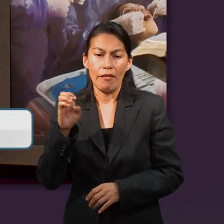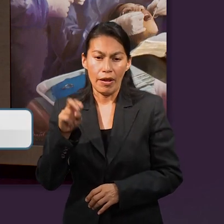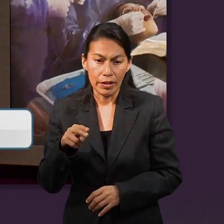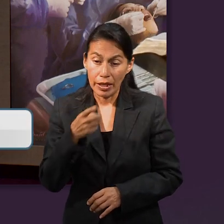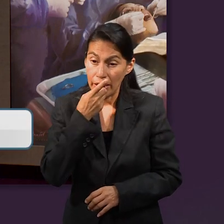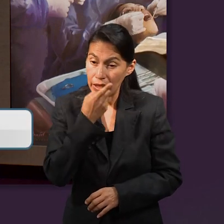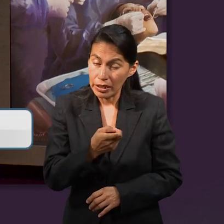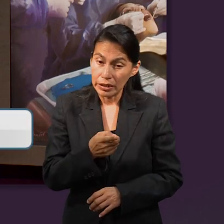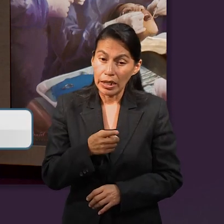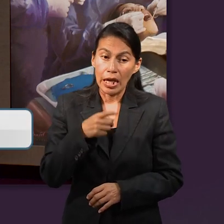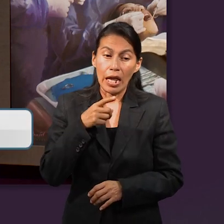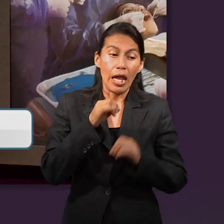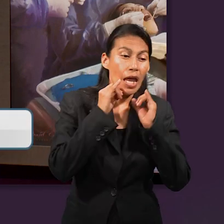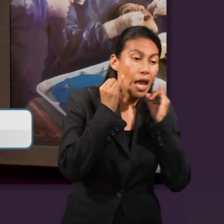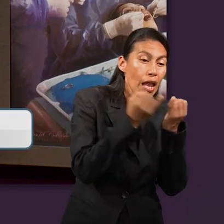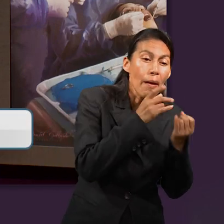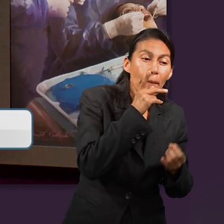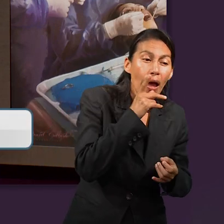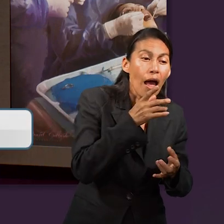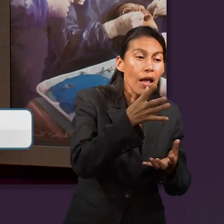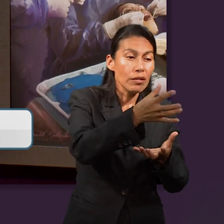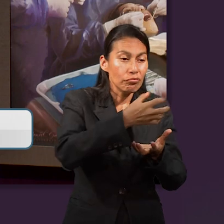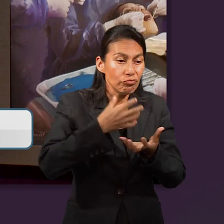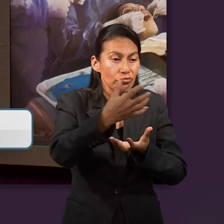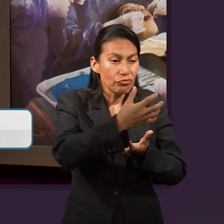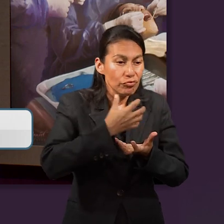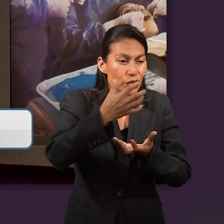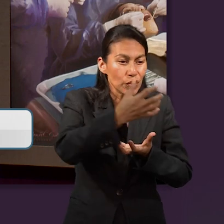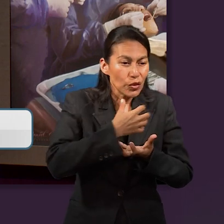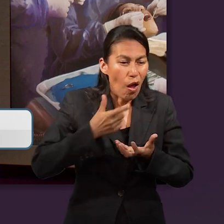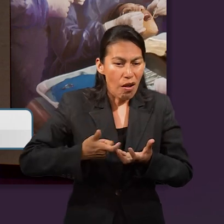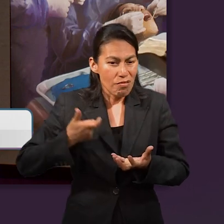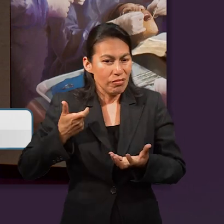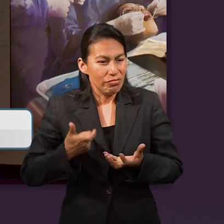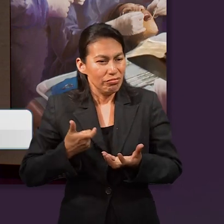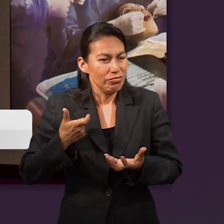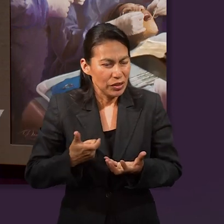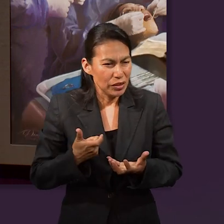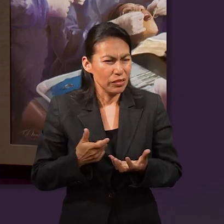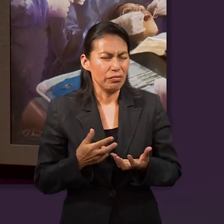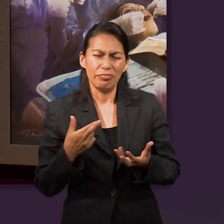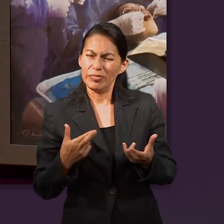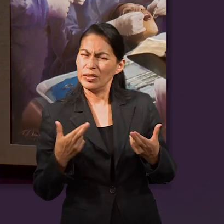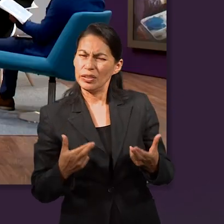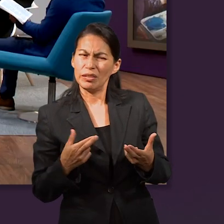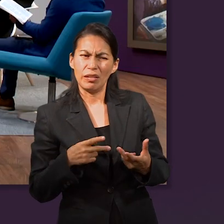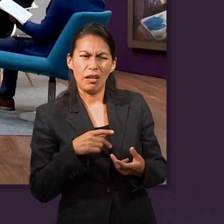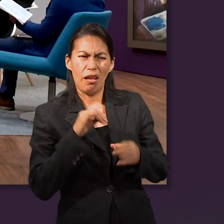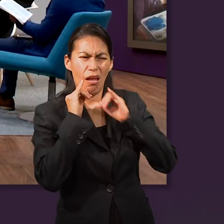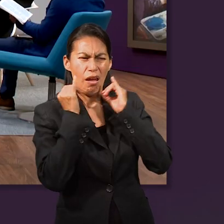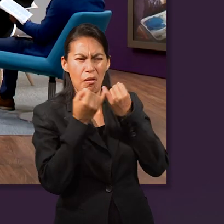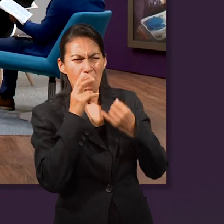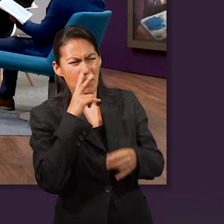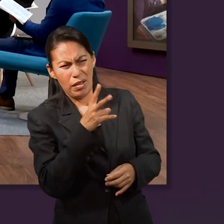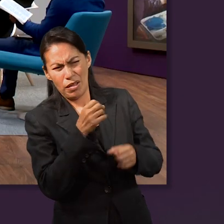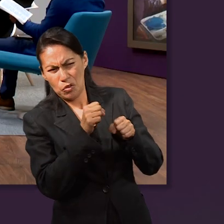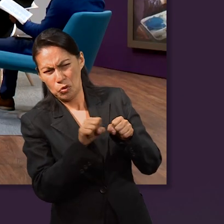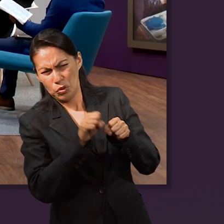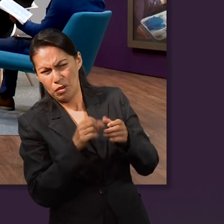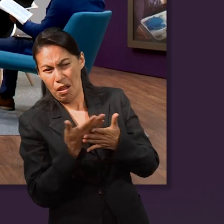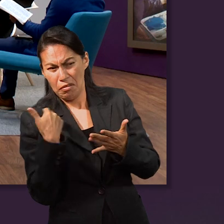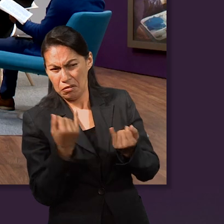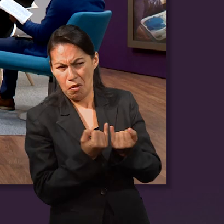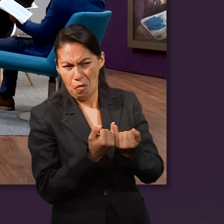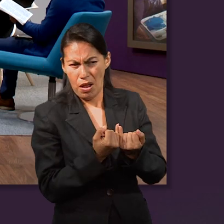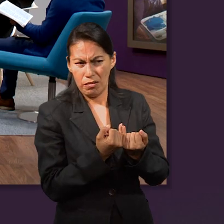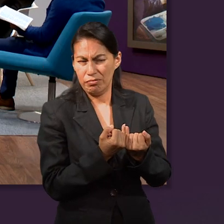Jacob ha tomado todo lo que era de nuestro padre y de lo que era de nuestro padre ha adquirido toda esta riqueza. Miraba también Jacob el semblante de Labán y veía que no era